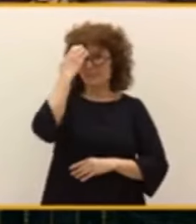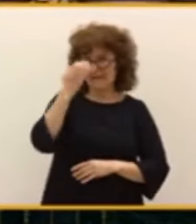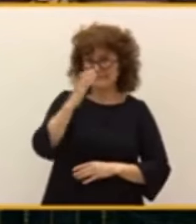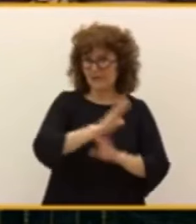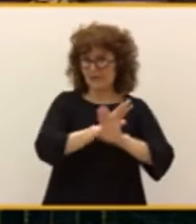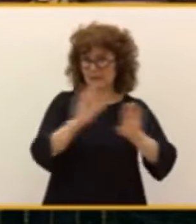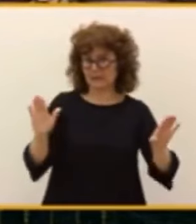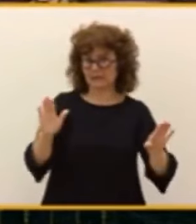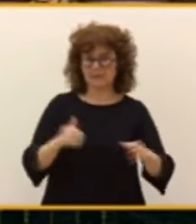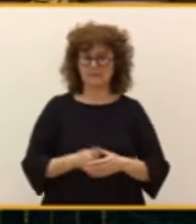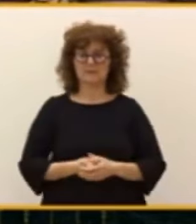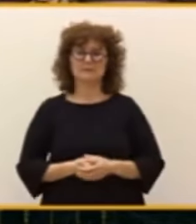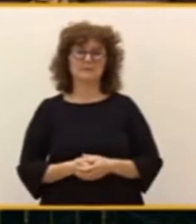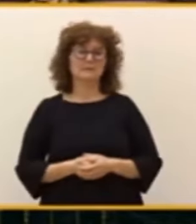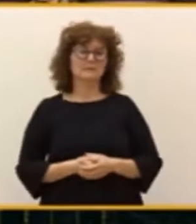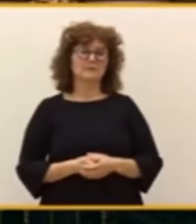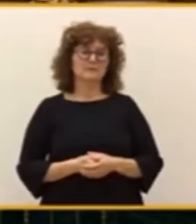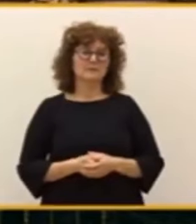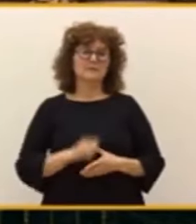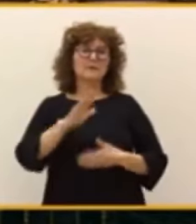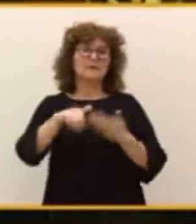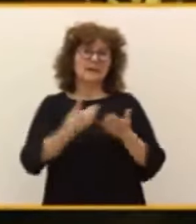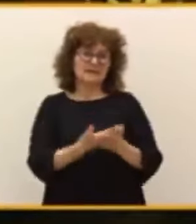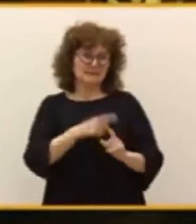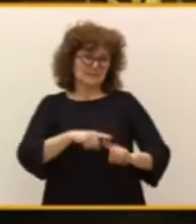con todo el decoro e incluso excesivo.